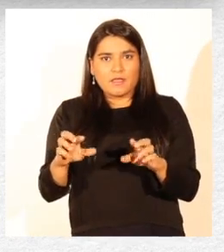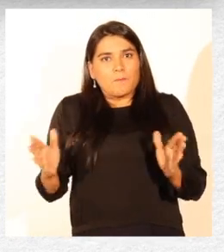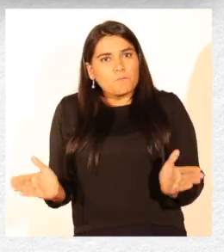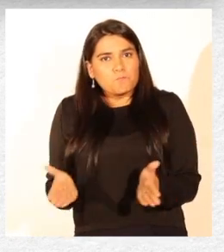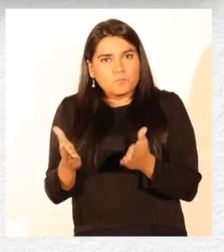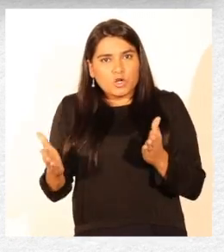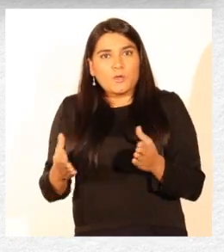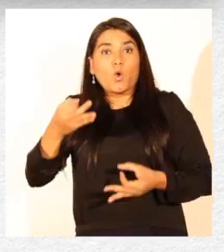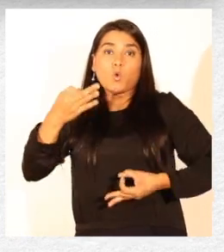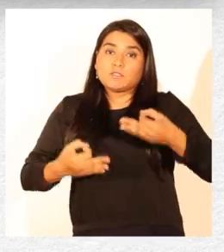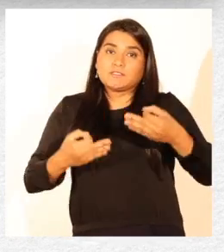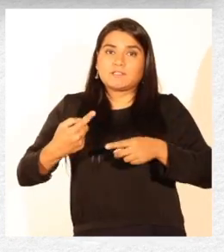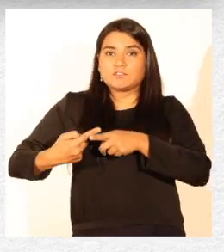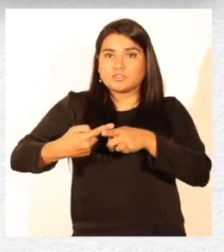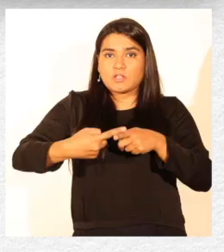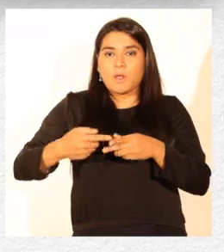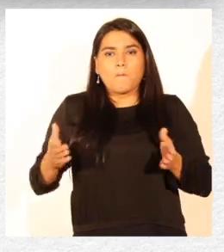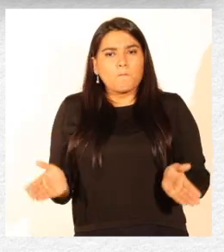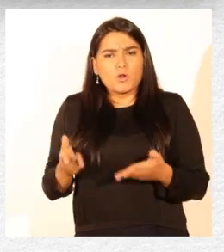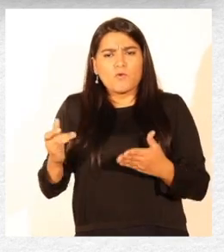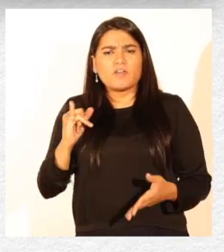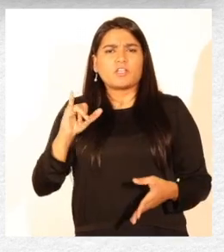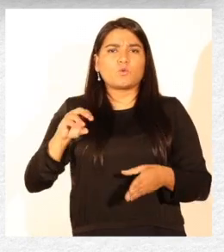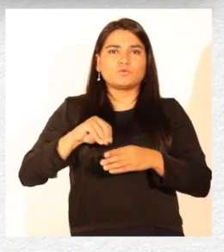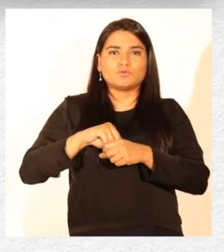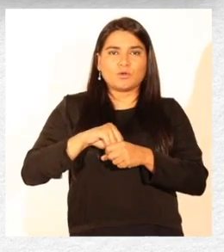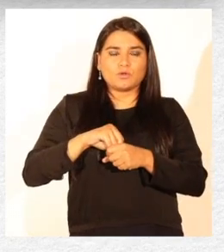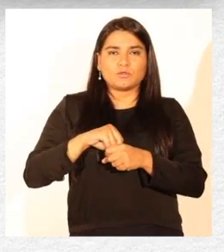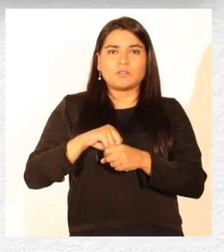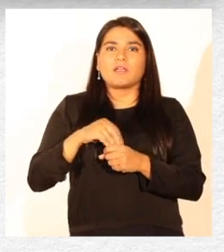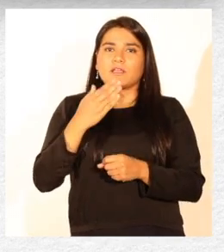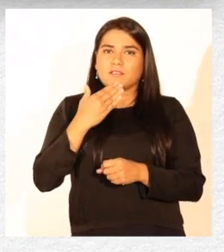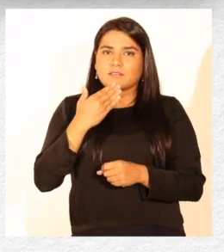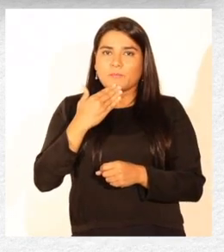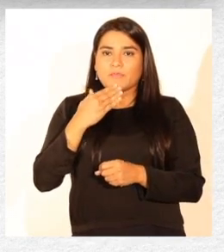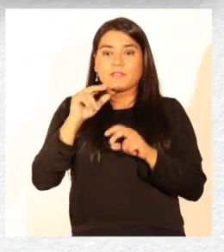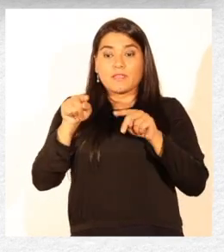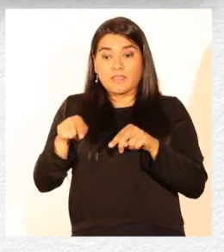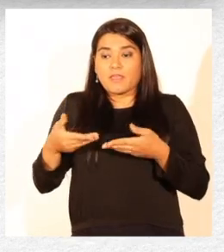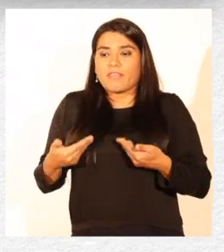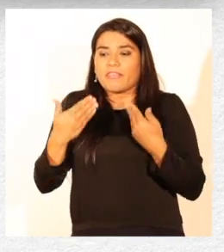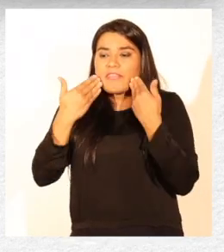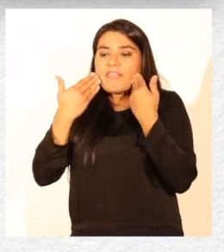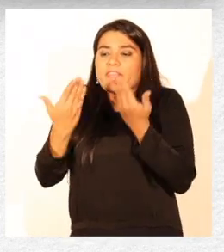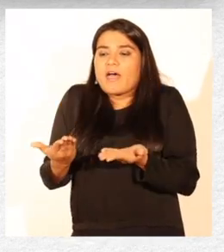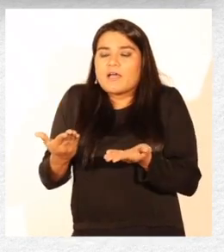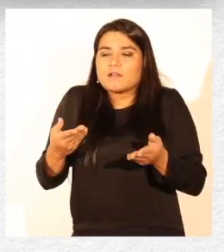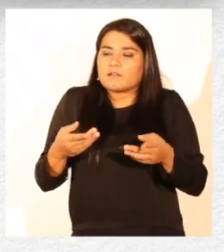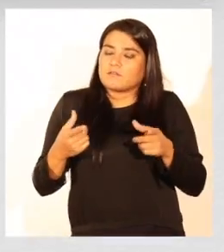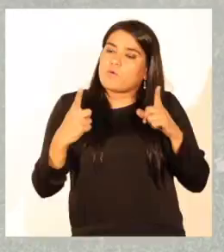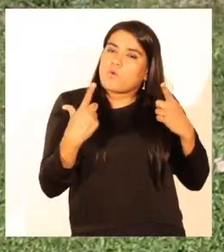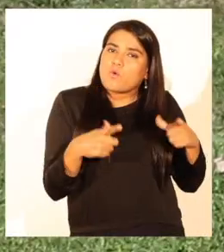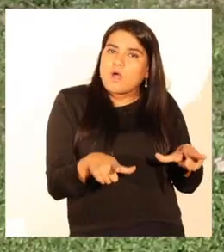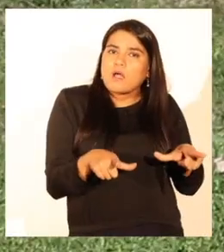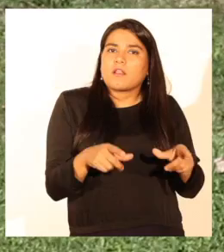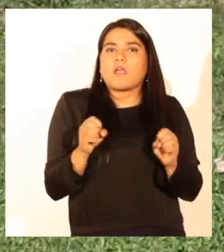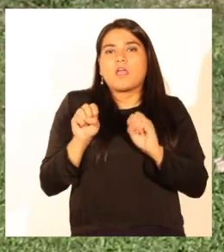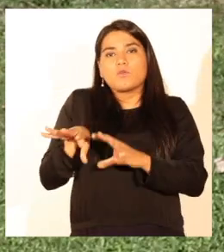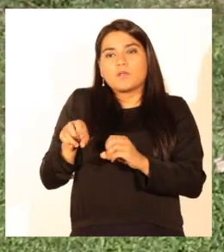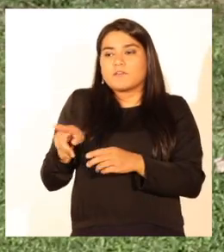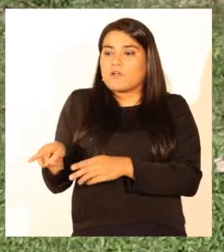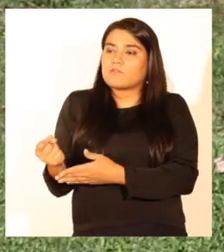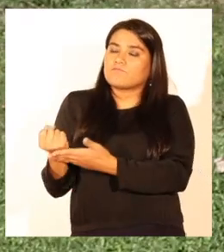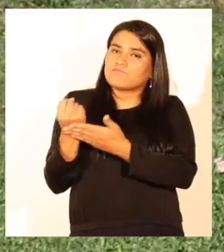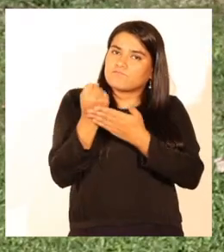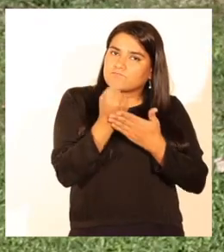promover justicia social, promover la inclusión y a través de este espacio educativo entregarles las herramientas a los